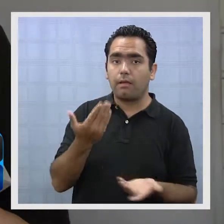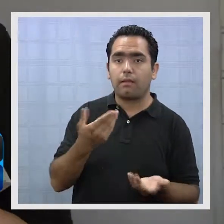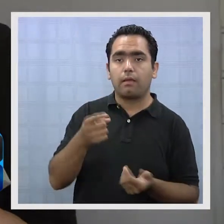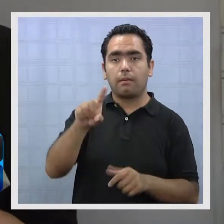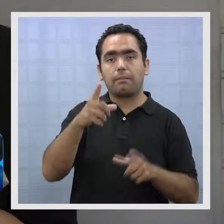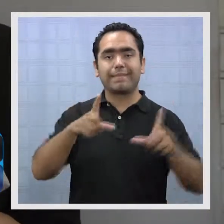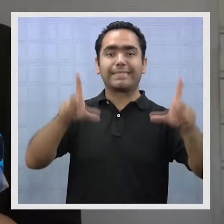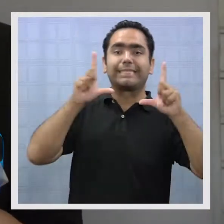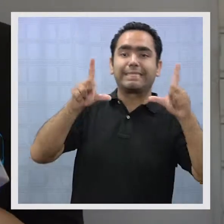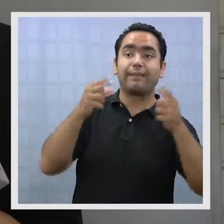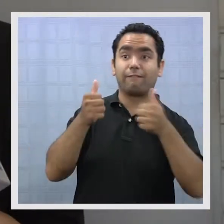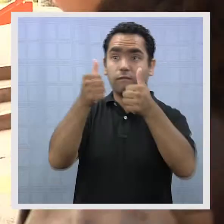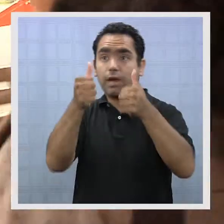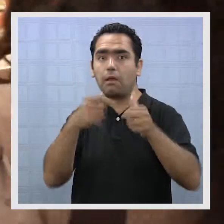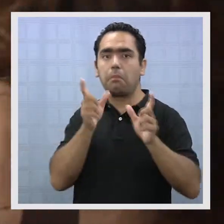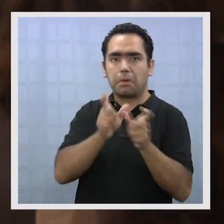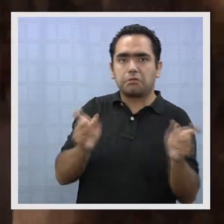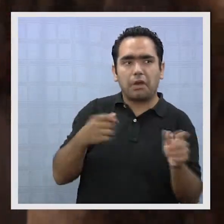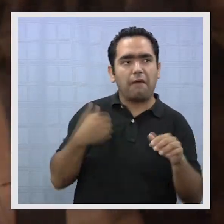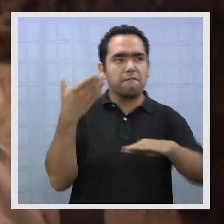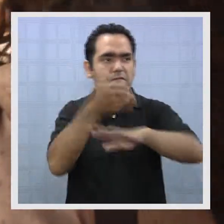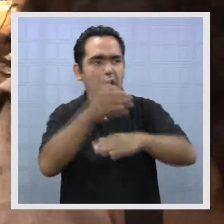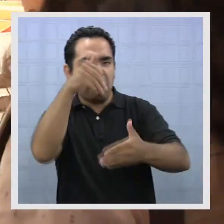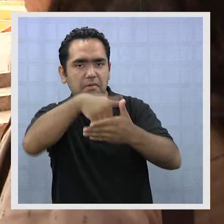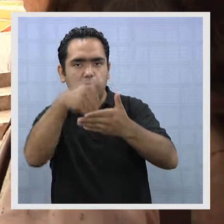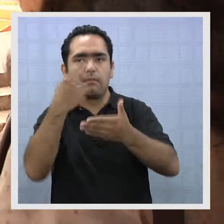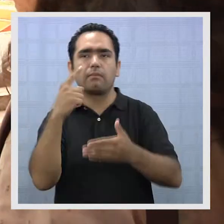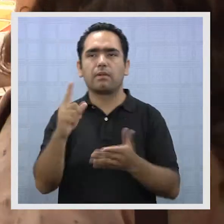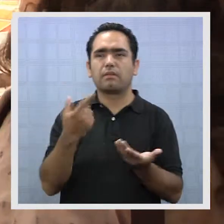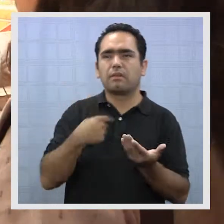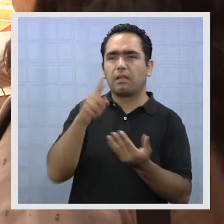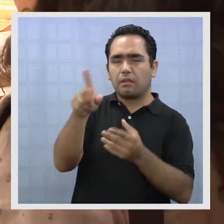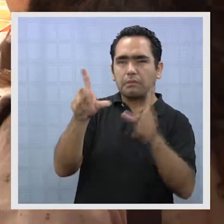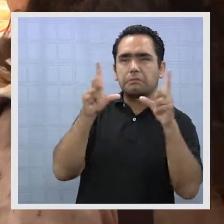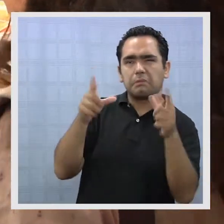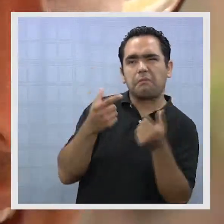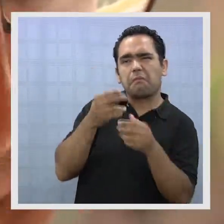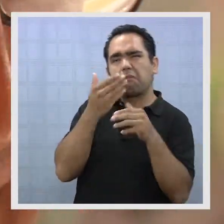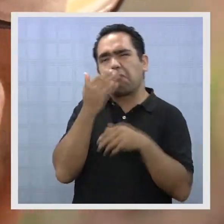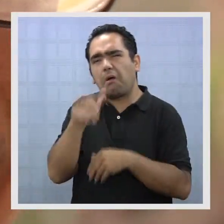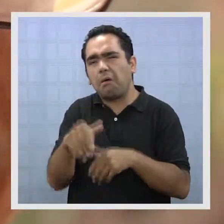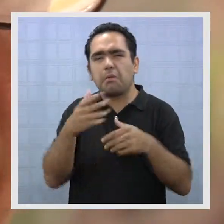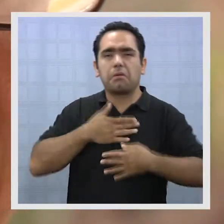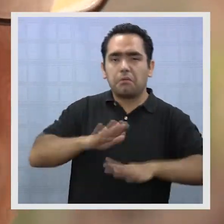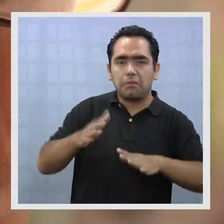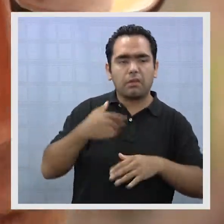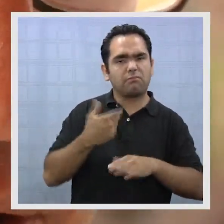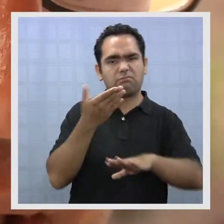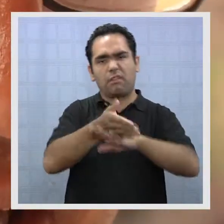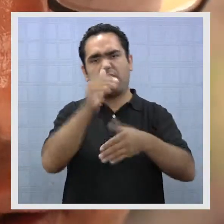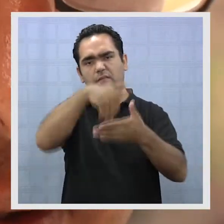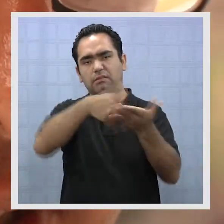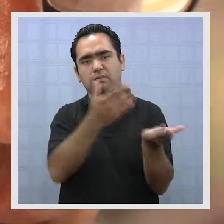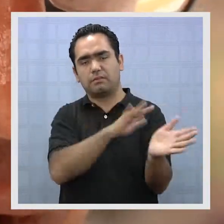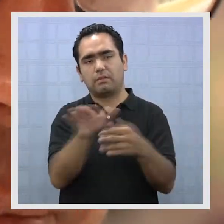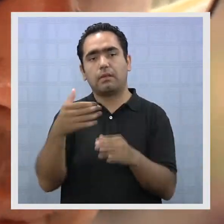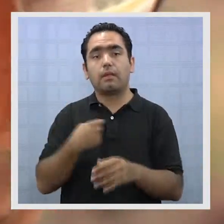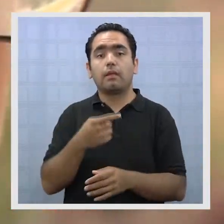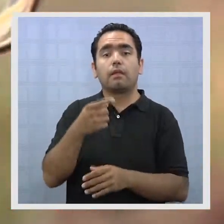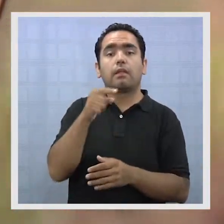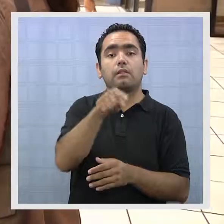no sé si el favoritismo de la candidata a la concertación sea tan alto, pero sí el hecho de que sea tan